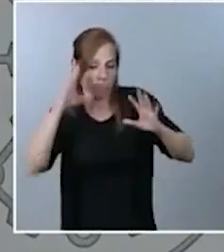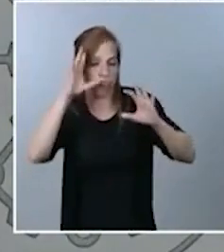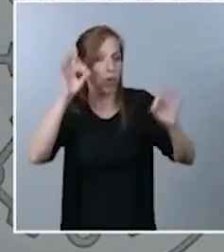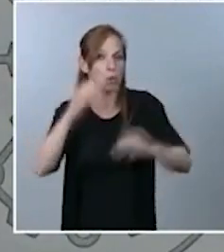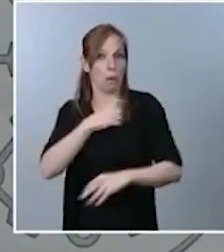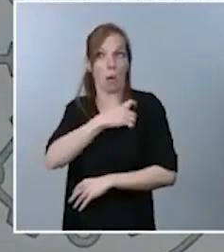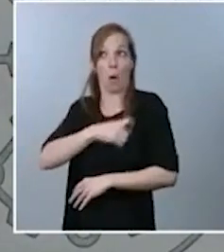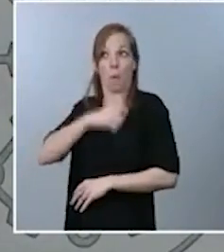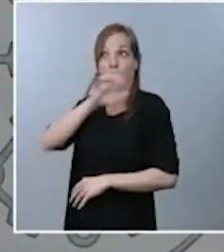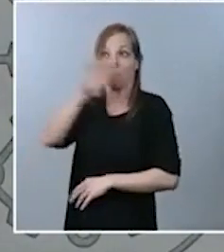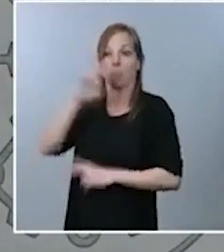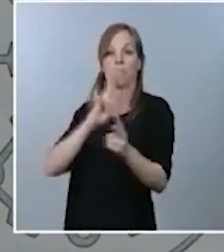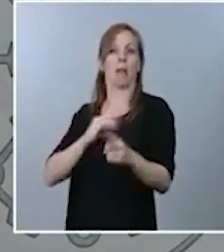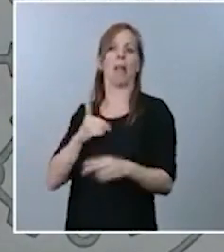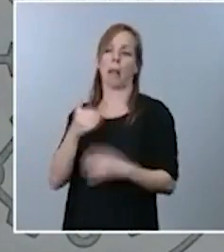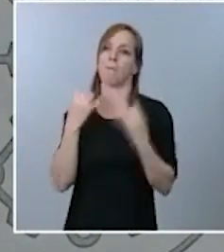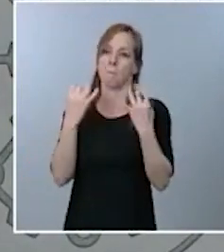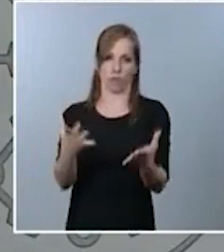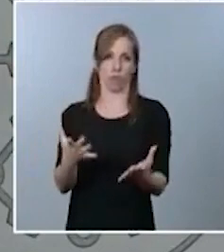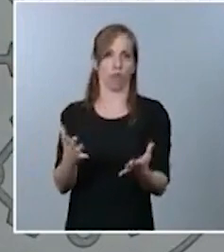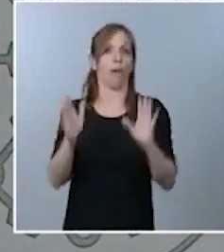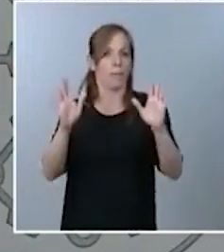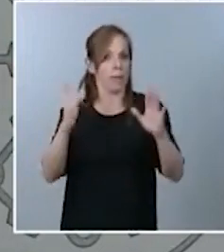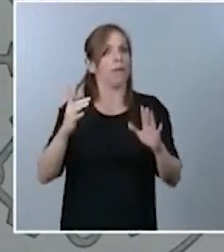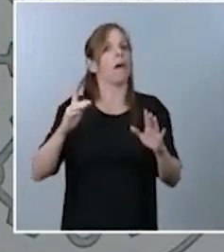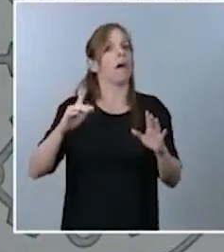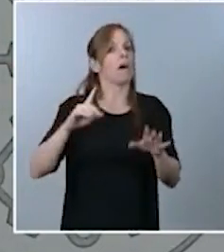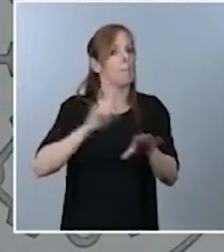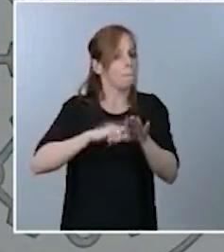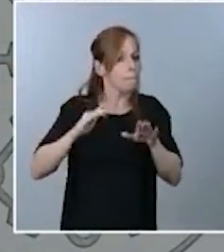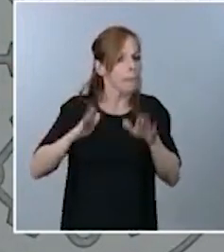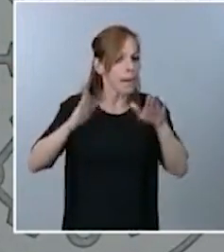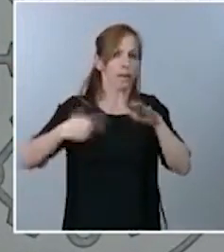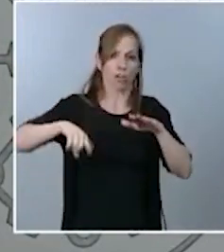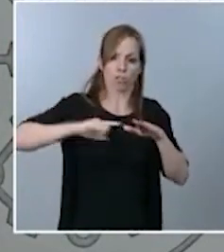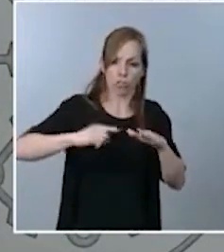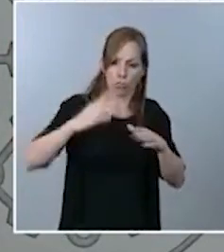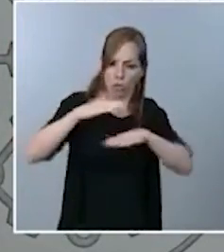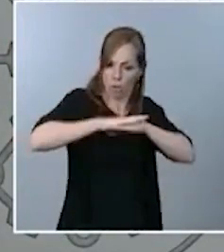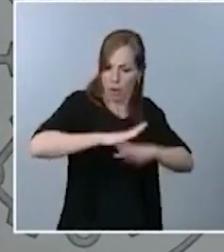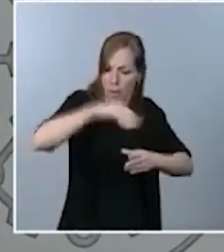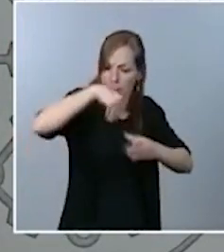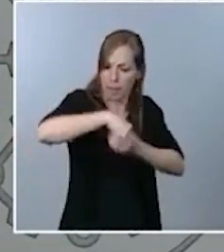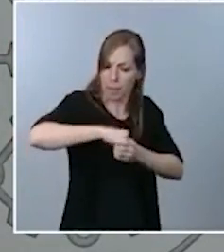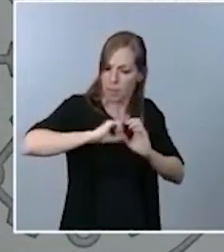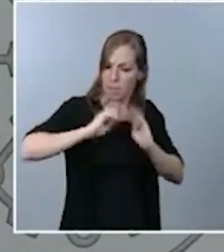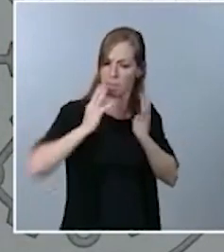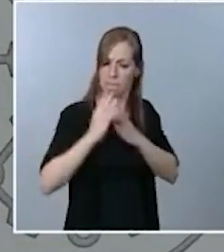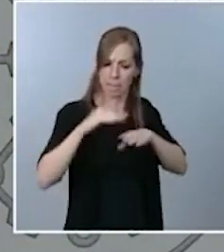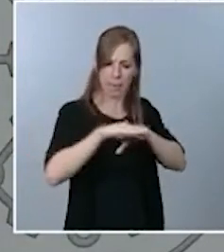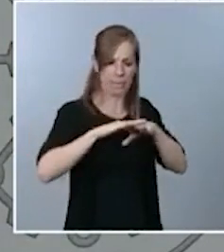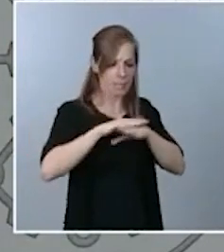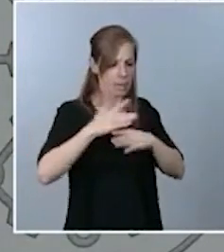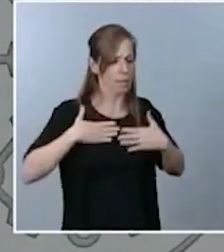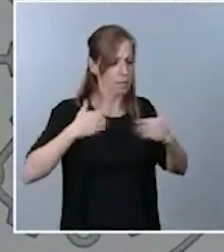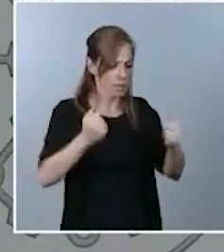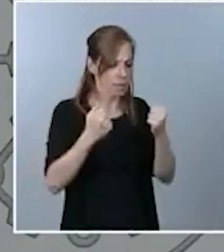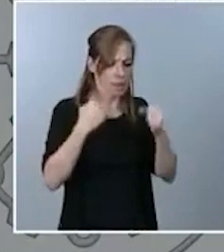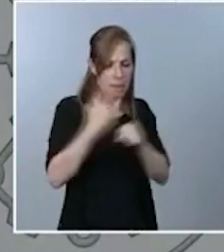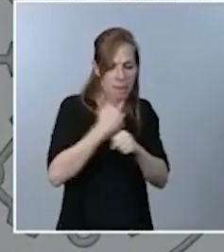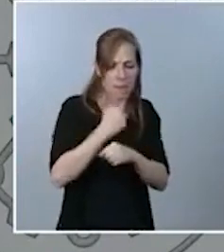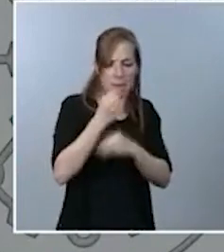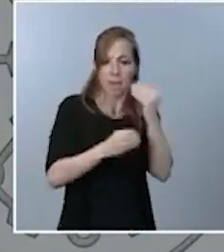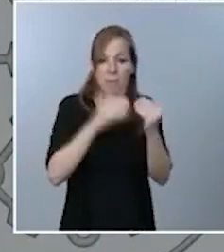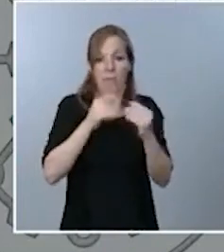eso no quita para que en paralelo estemos trabajando al interior del Gobierno conjuntamente con el Ministerio de Sanidad, que es el que estableció el precio máximo